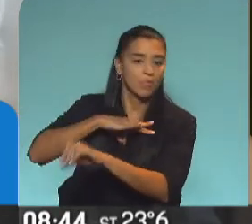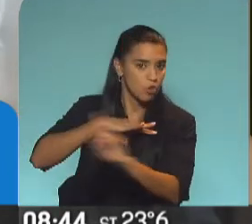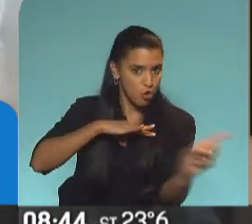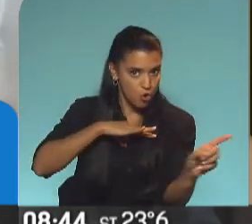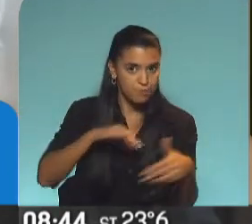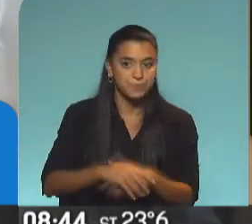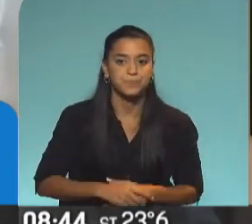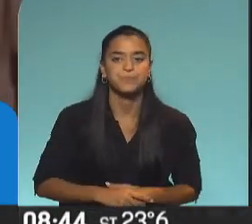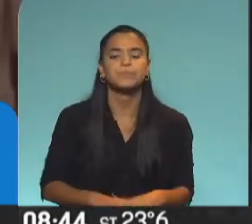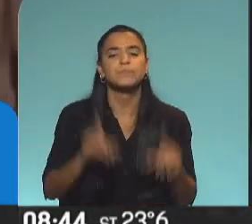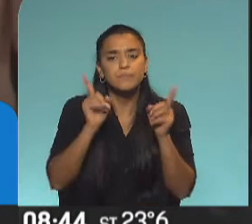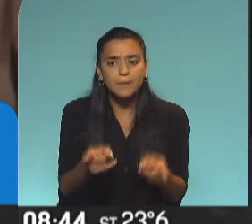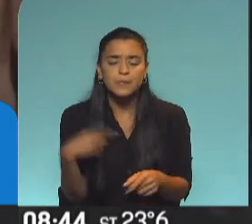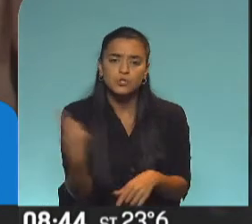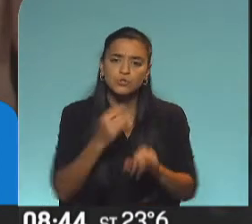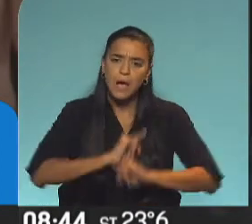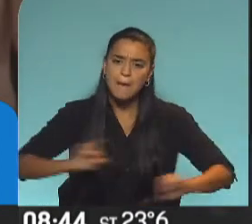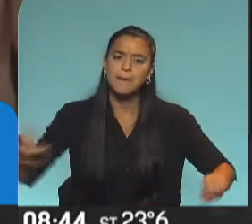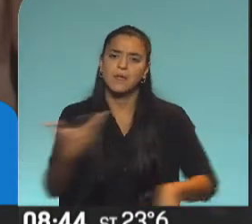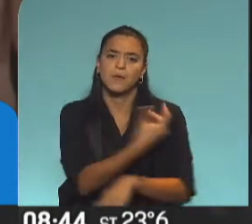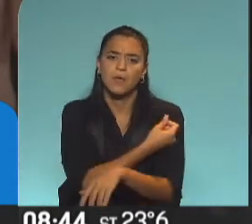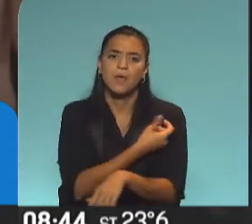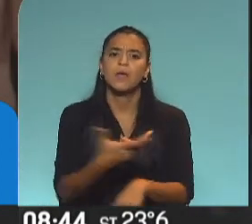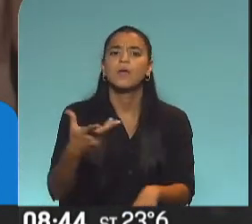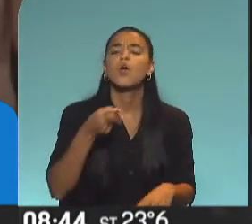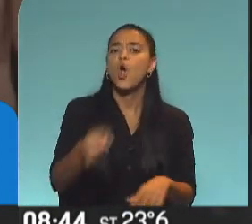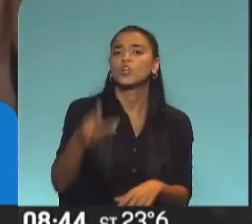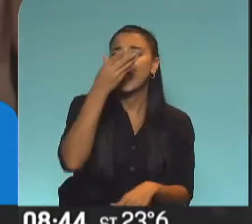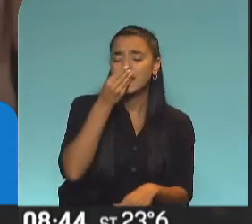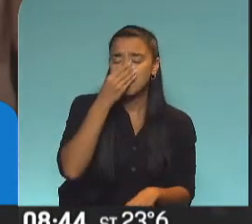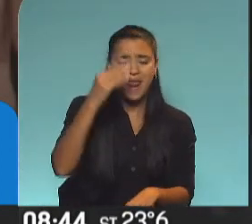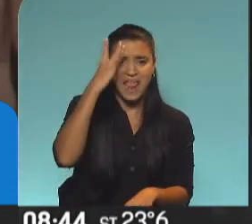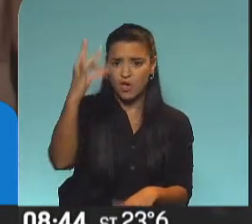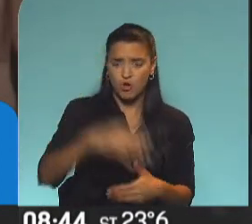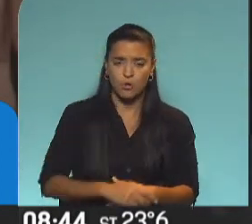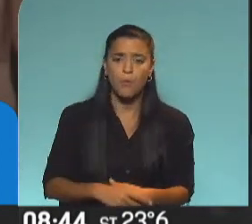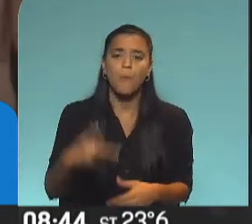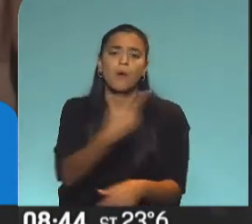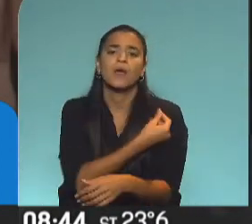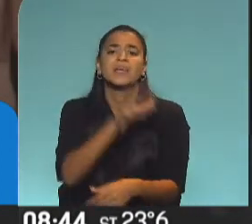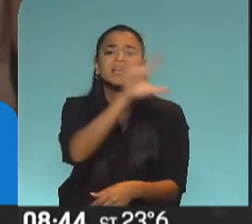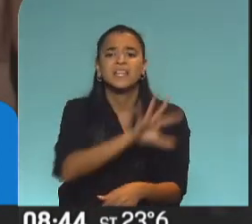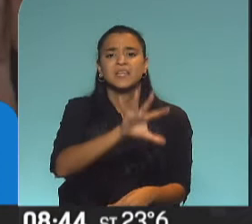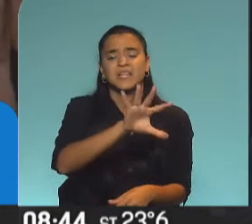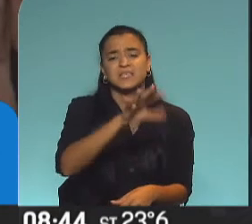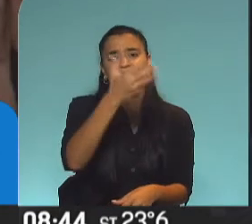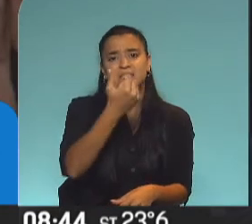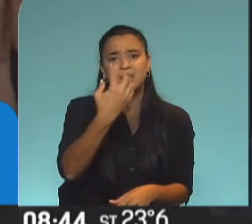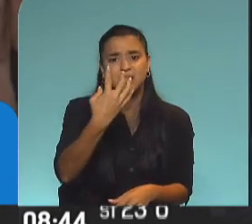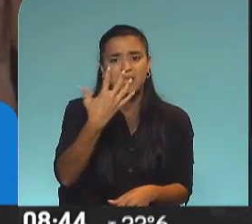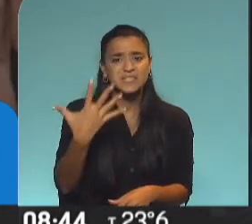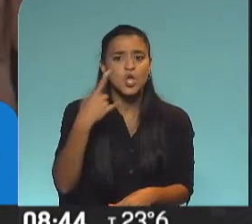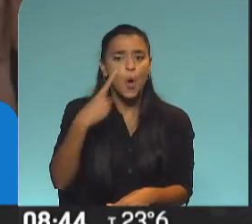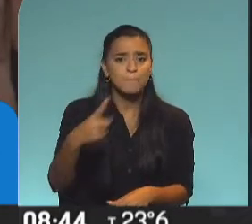Y además, hicimos una campaña de vacunación antigripal récord. Vacunamos a 565